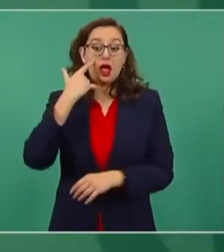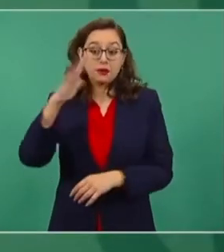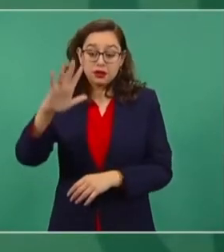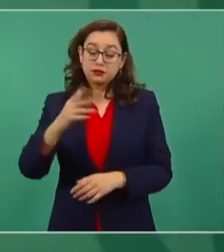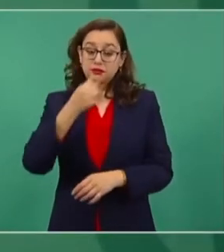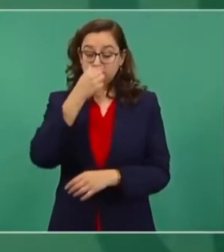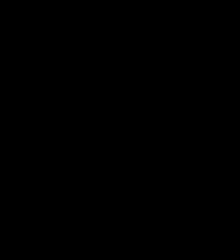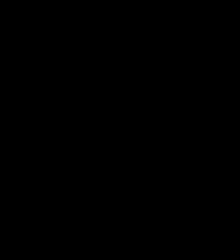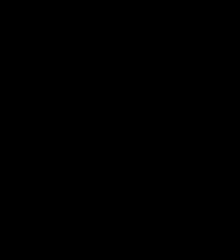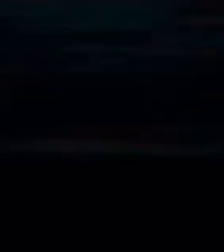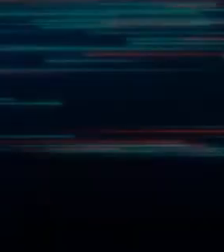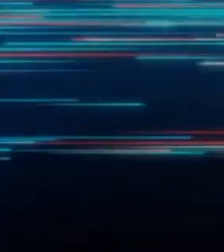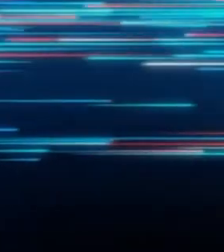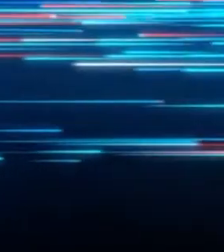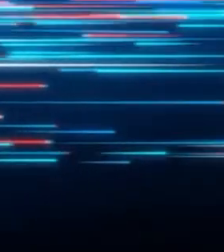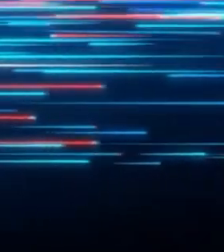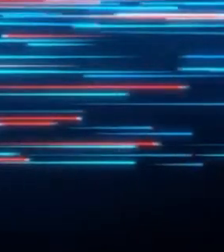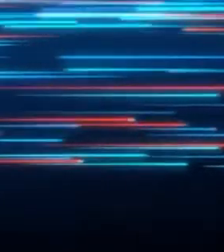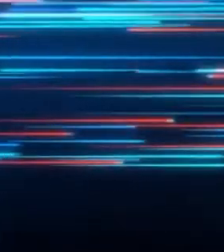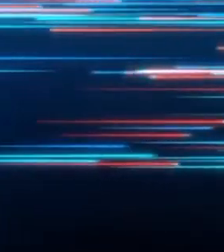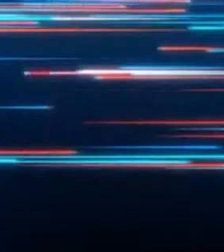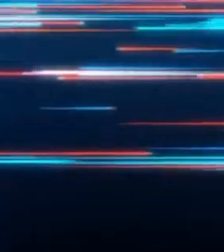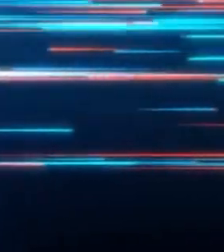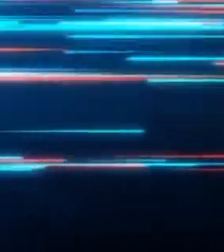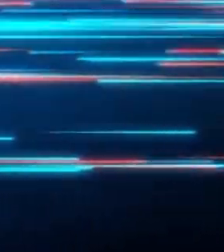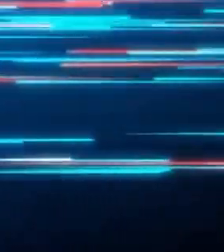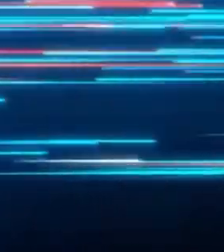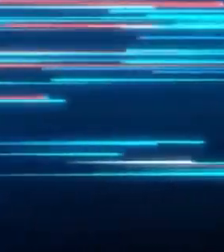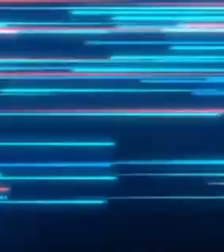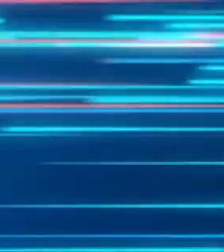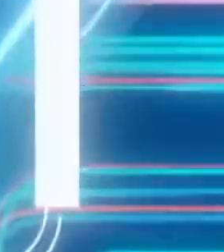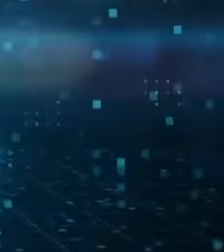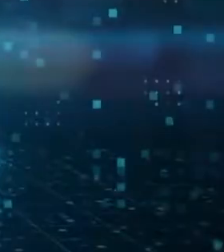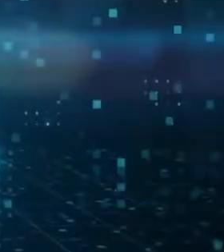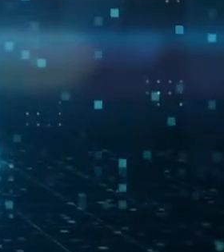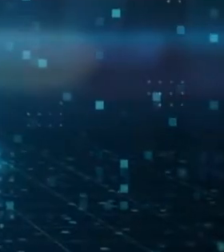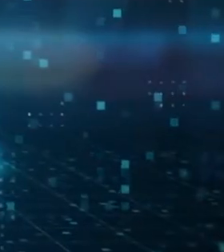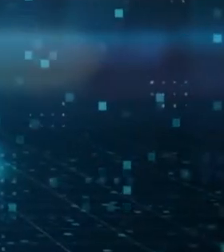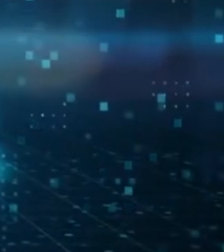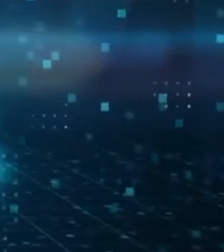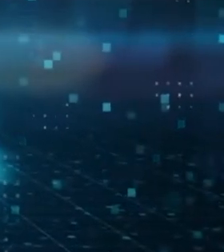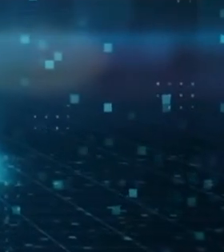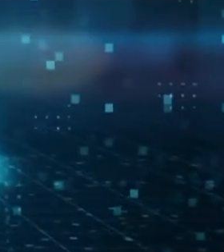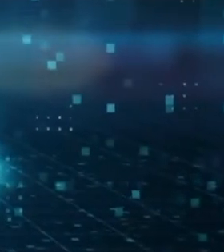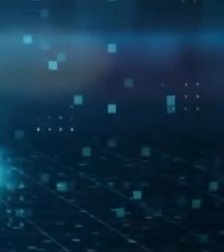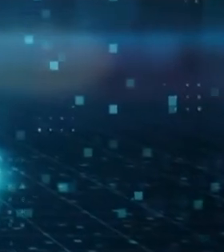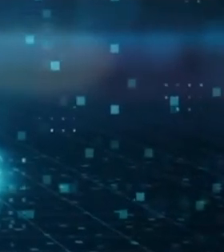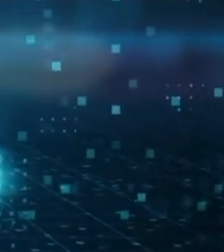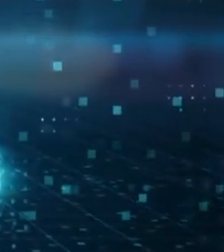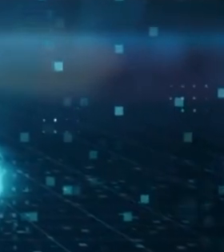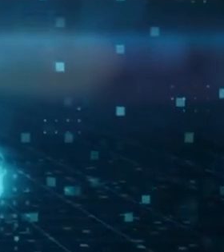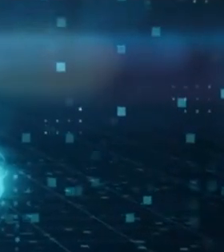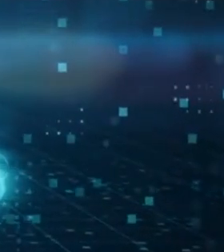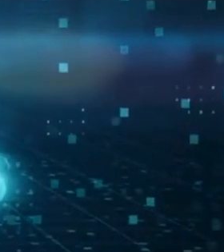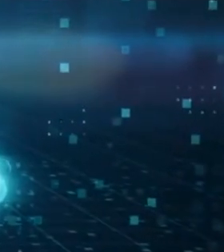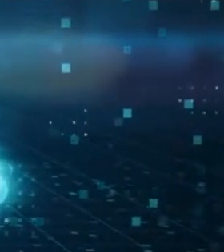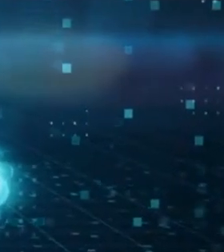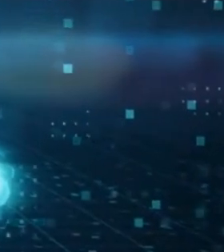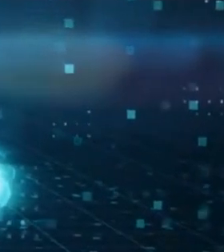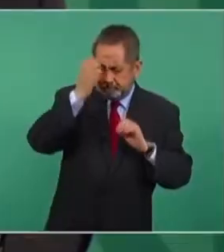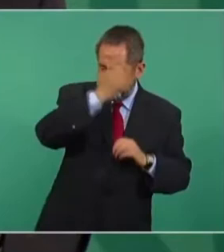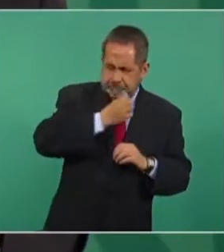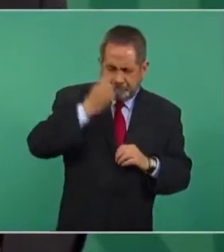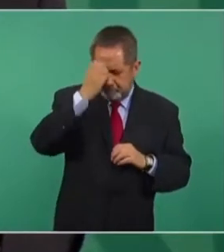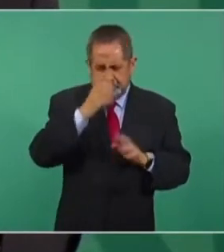que no actúa con extremismos y son los adversarios los que buscan regresar al pasado, pero advirtió que se va a hacer lo que más convenga a la